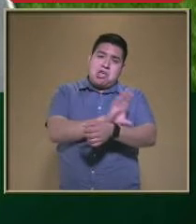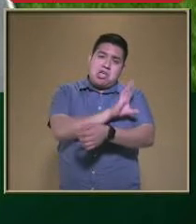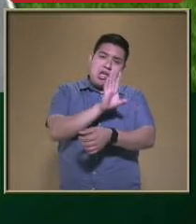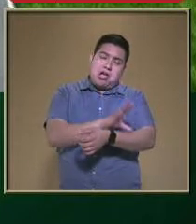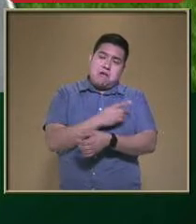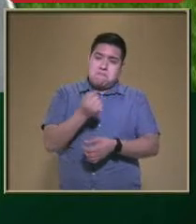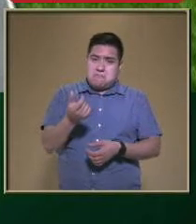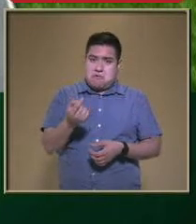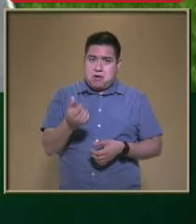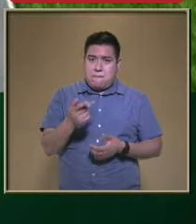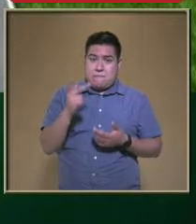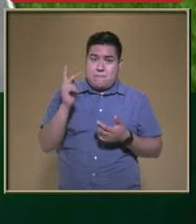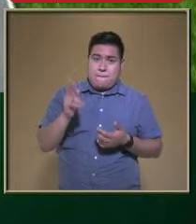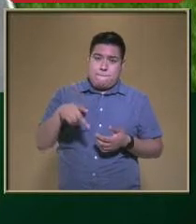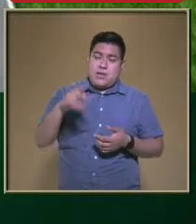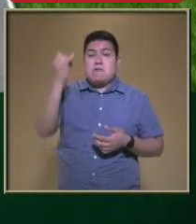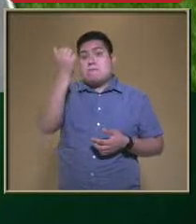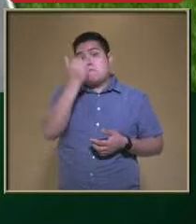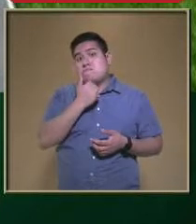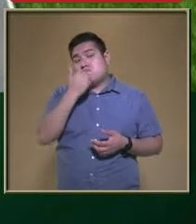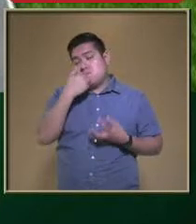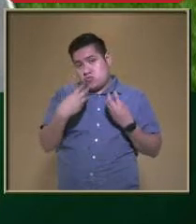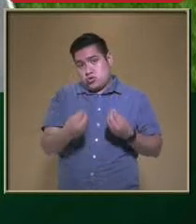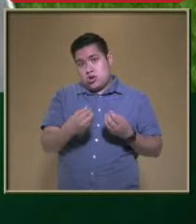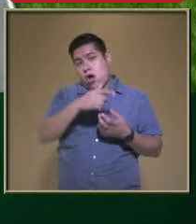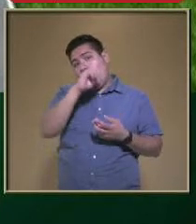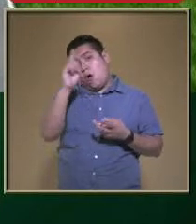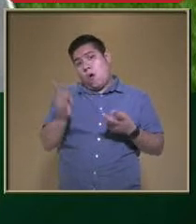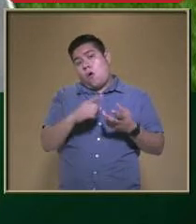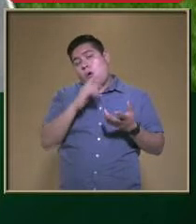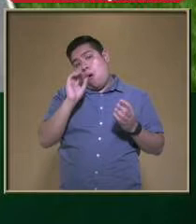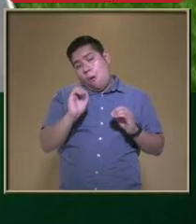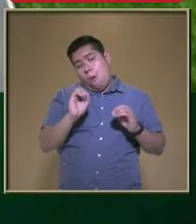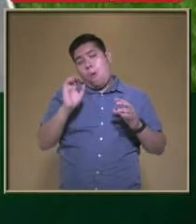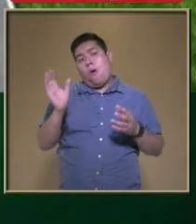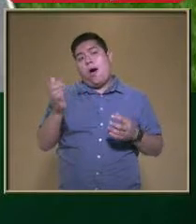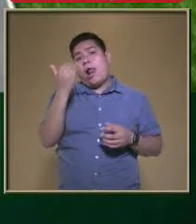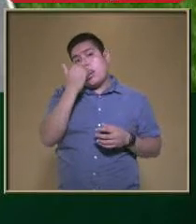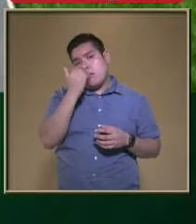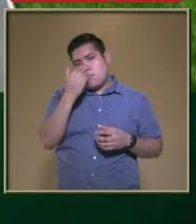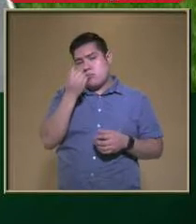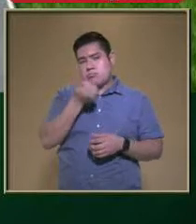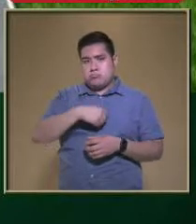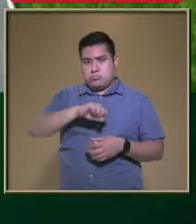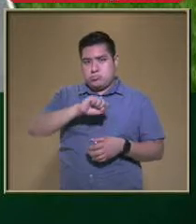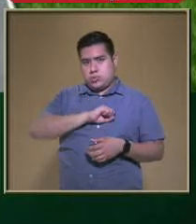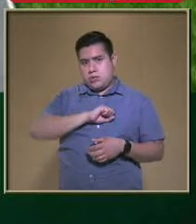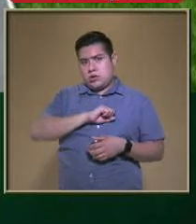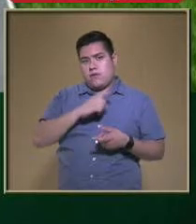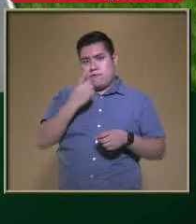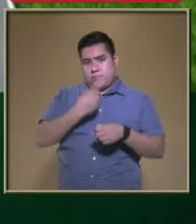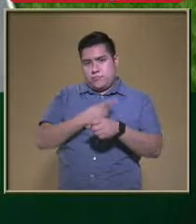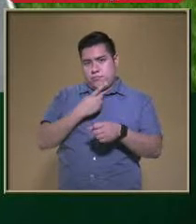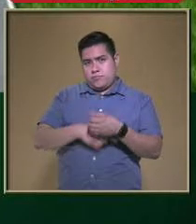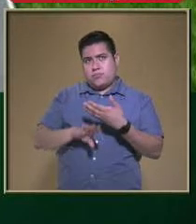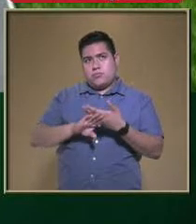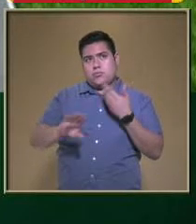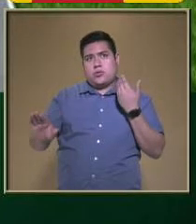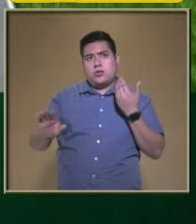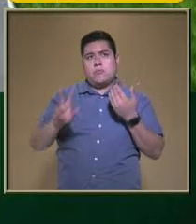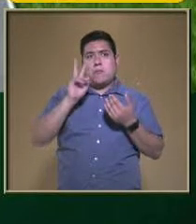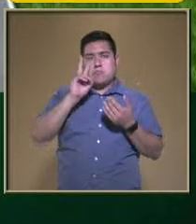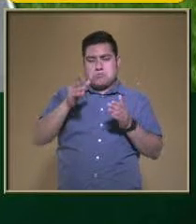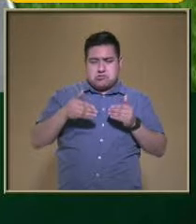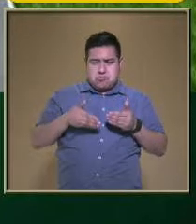alto valor calórico O aquellos alimentos Que son sanos Que te evitan Enfermedades Por eso está aquí Como un camino Con dos